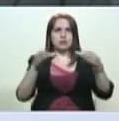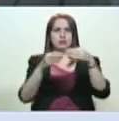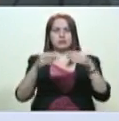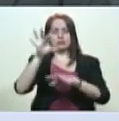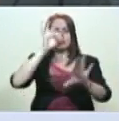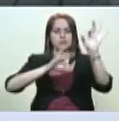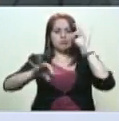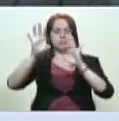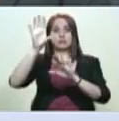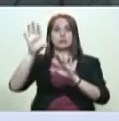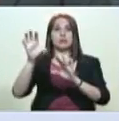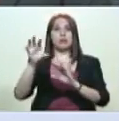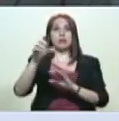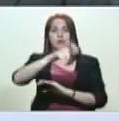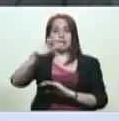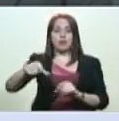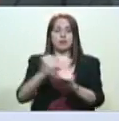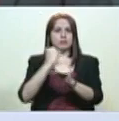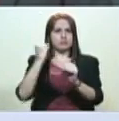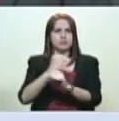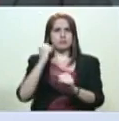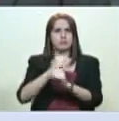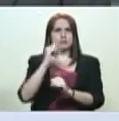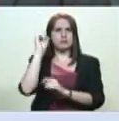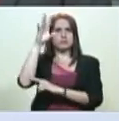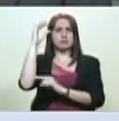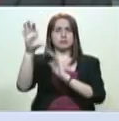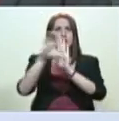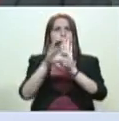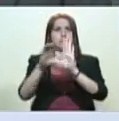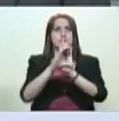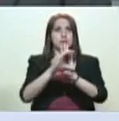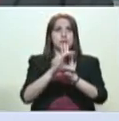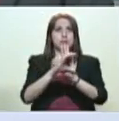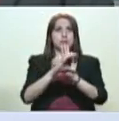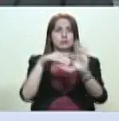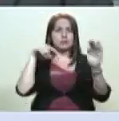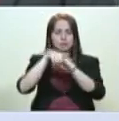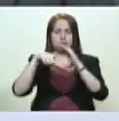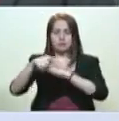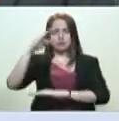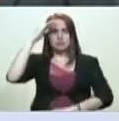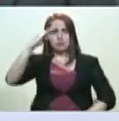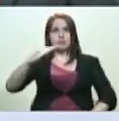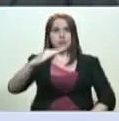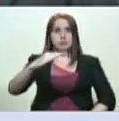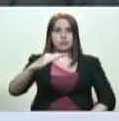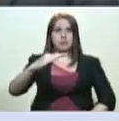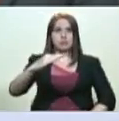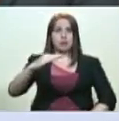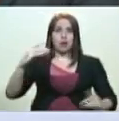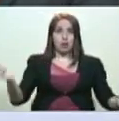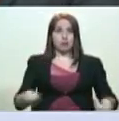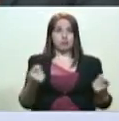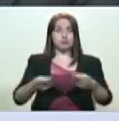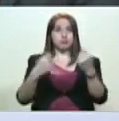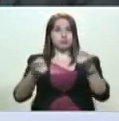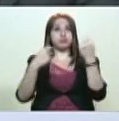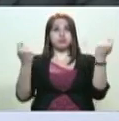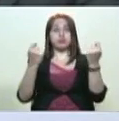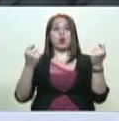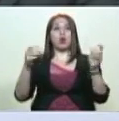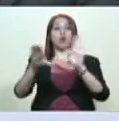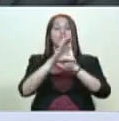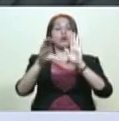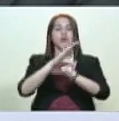electos en la Asamblea Nacional Constituyente desde el seno de la Fuerza Armada Nacional Bolivariana para impulsar la constituyente